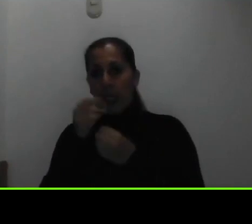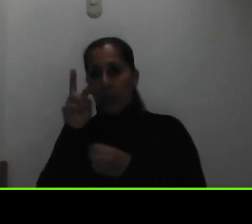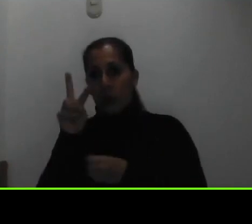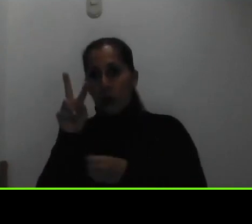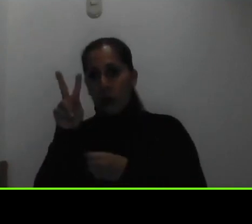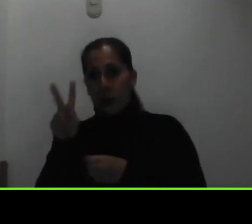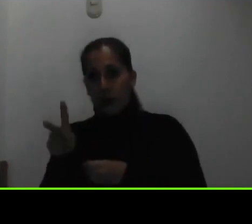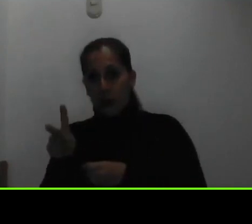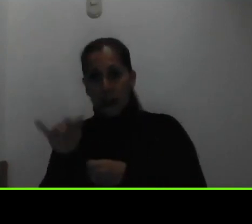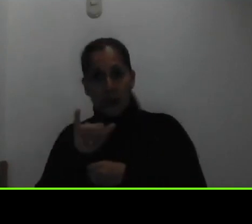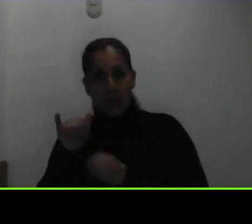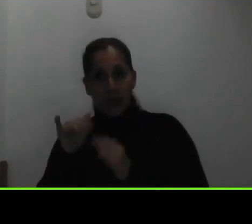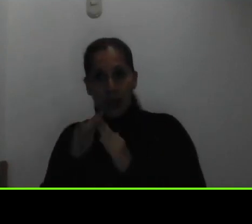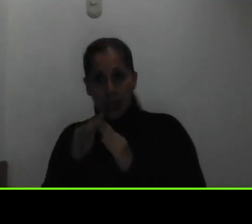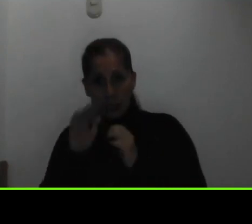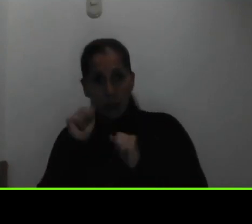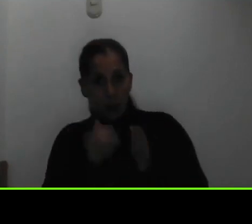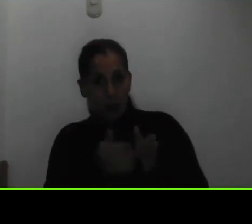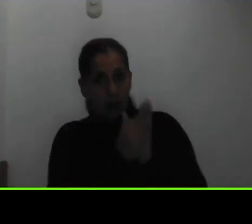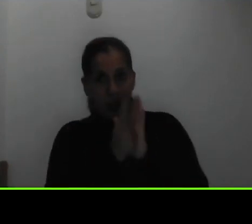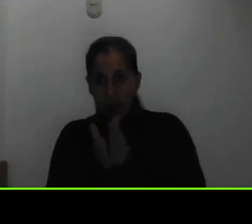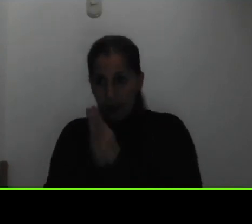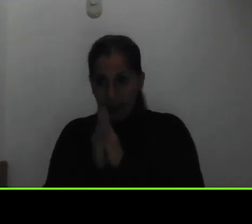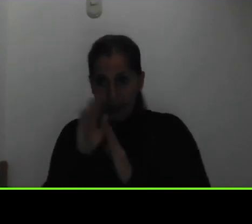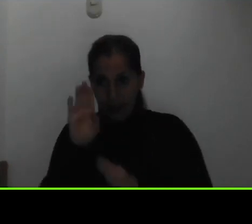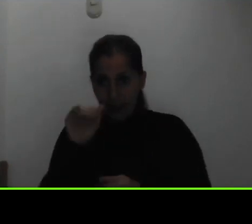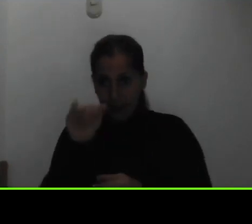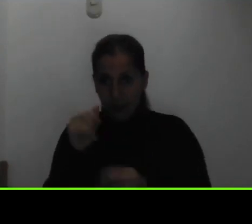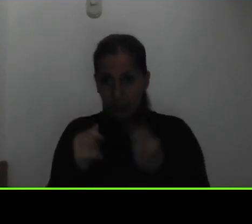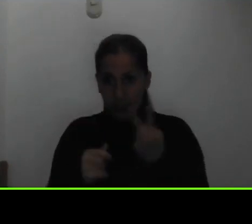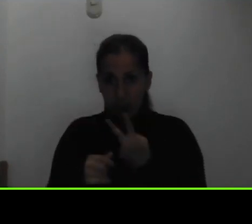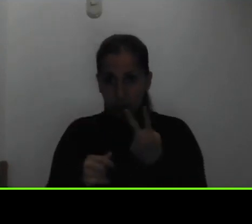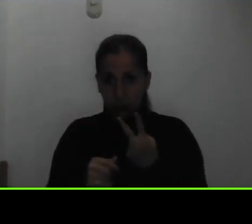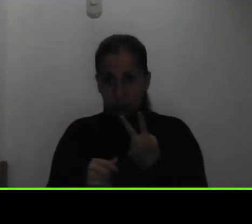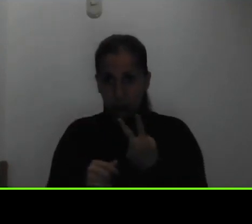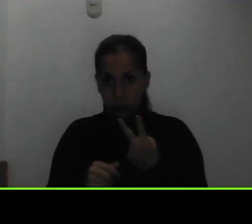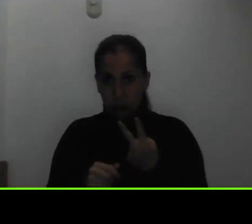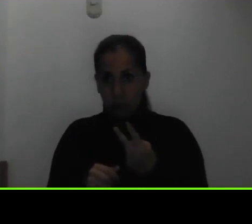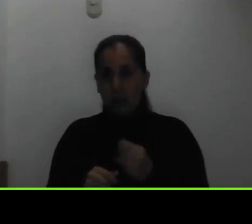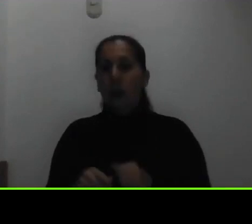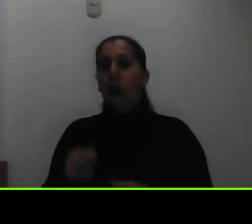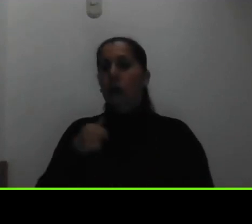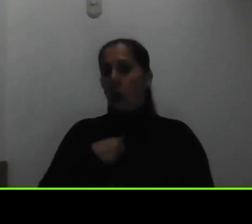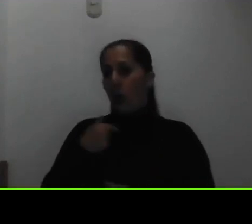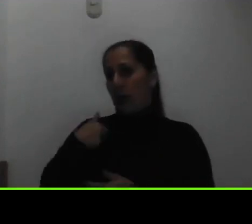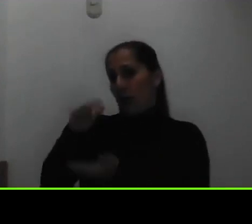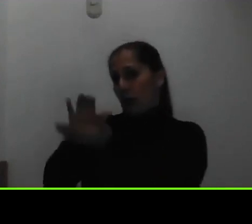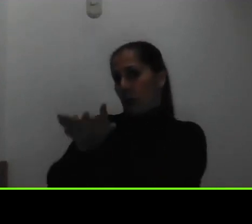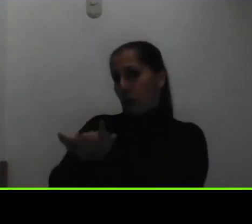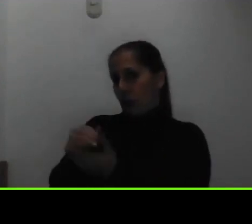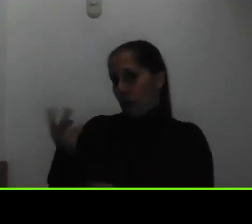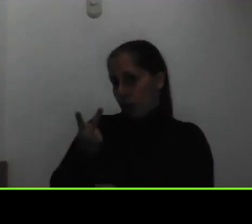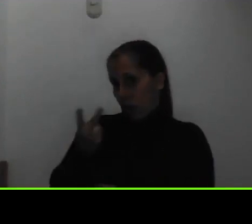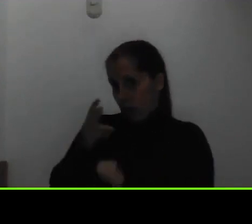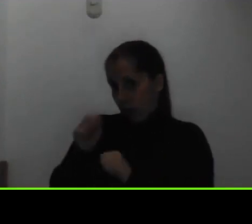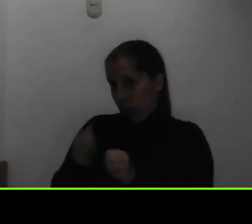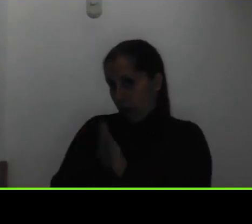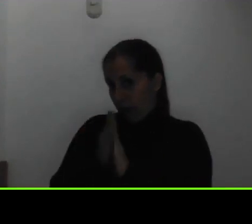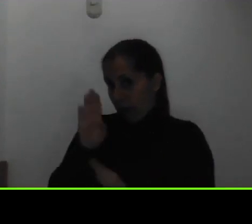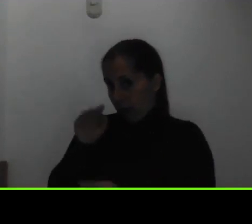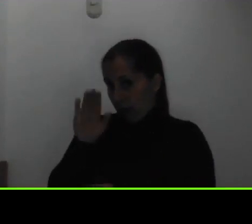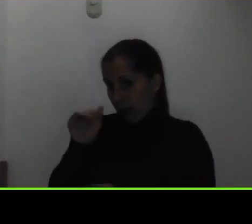solicitud de beca en este caso es una persona y su esposo pero también podríamos presentar